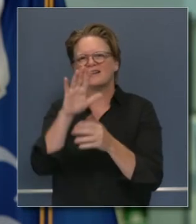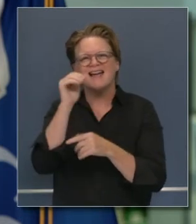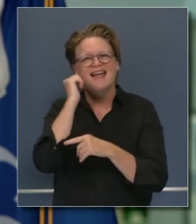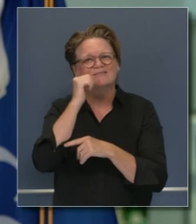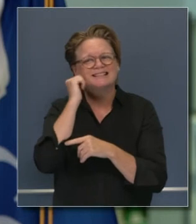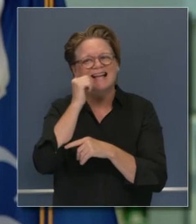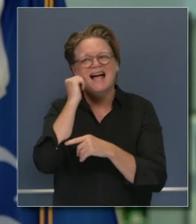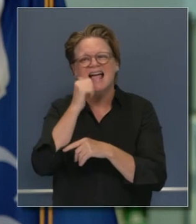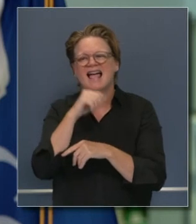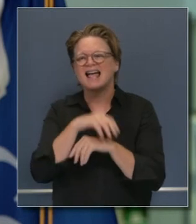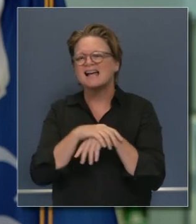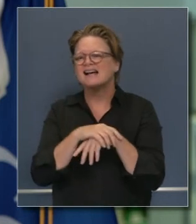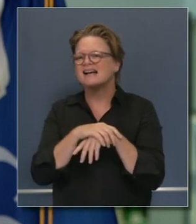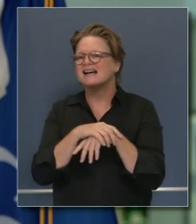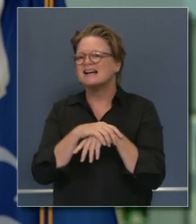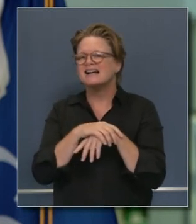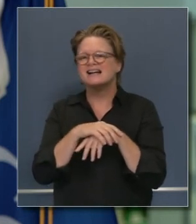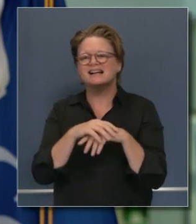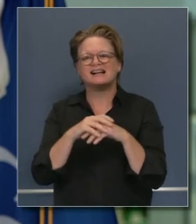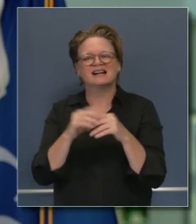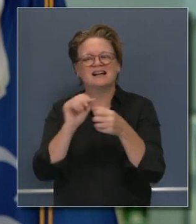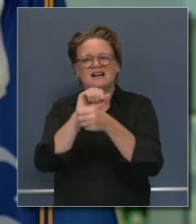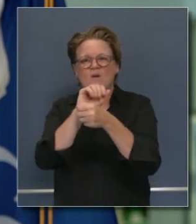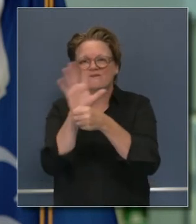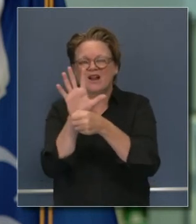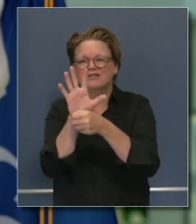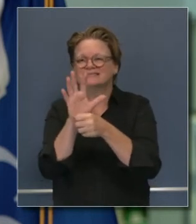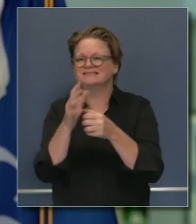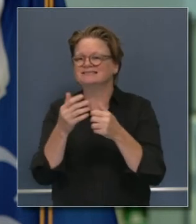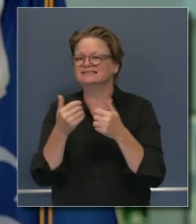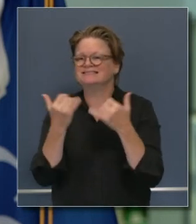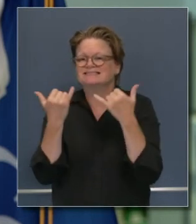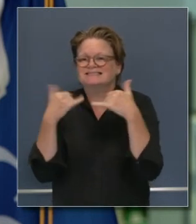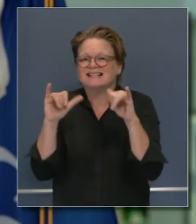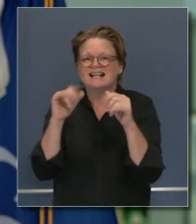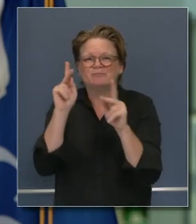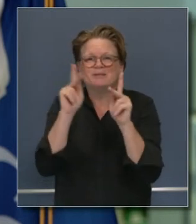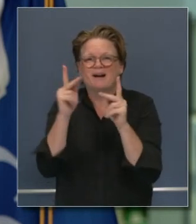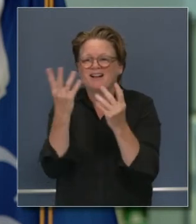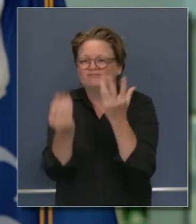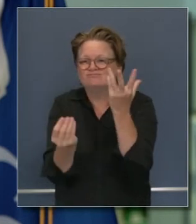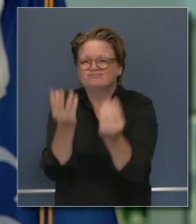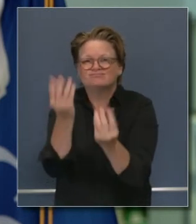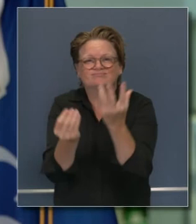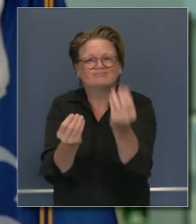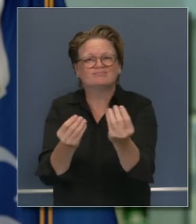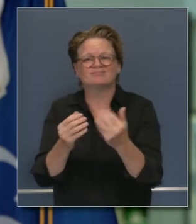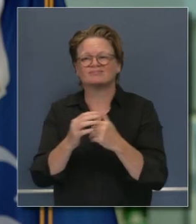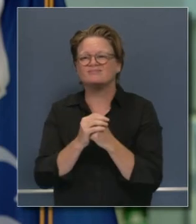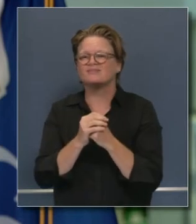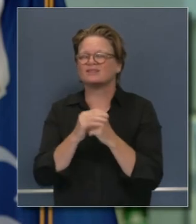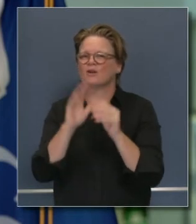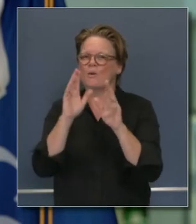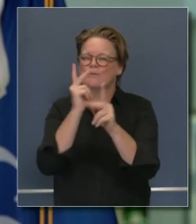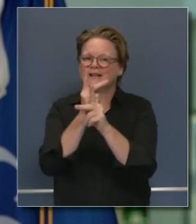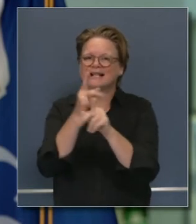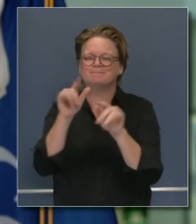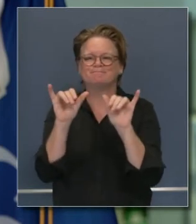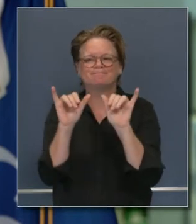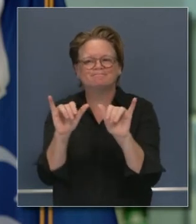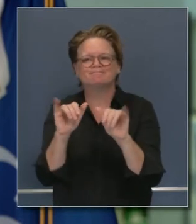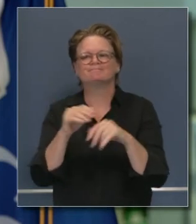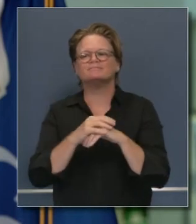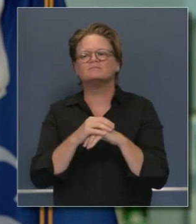los días los números de muertes también siguen siendo demasiado altos las tasas de enfermedad y de mortalidad siguen siendo